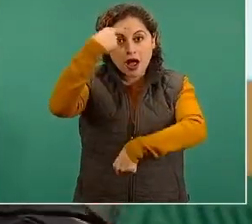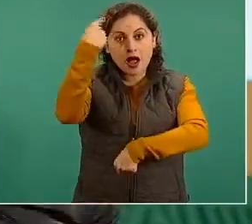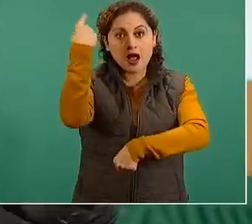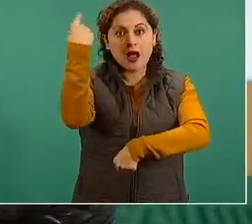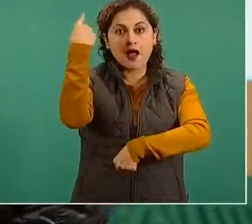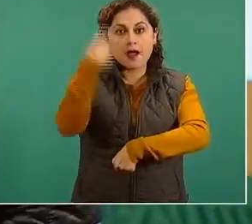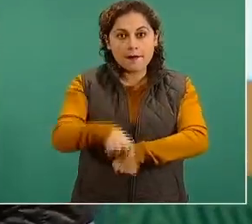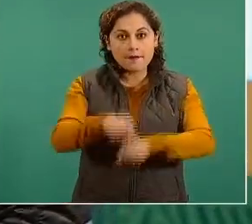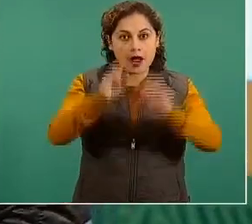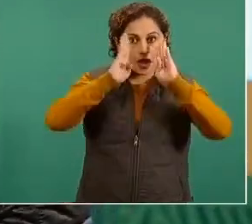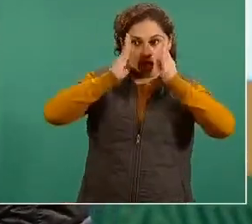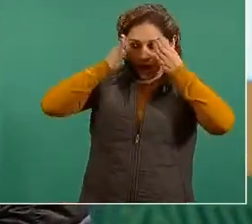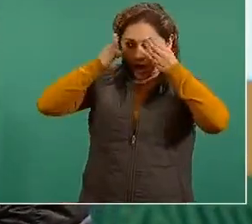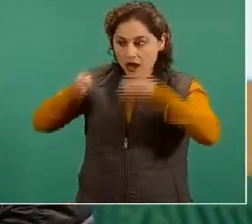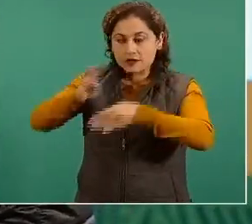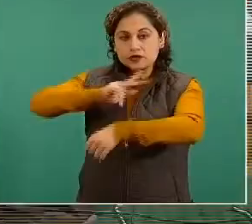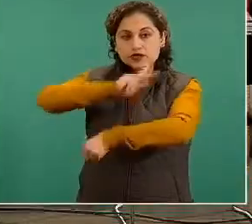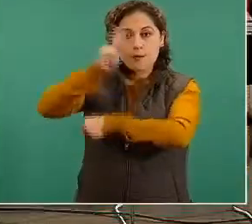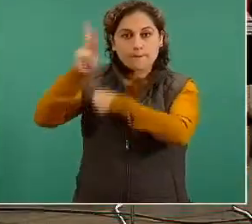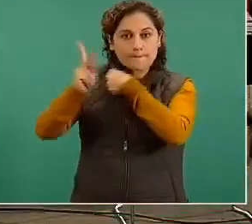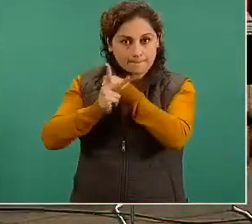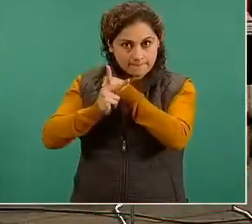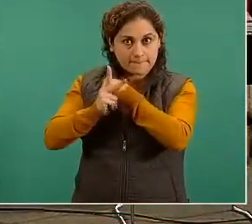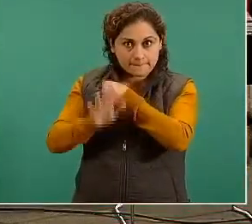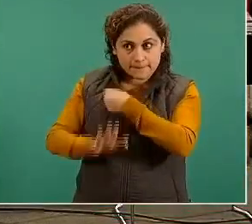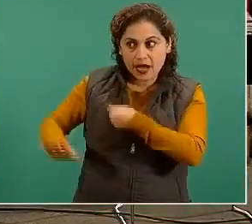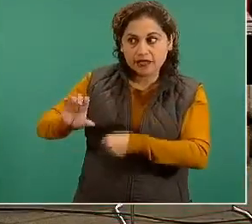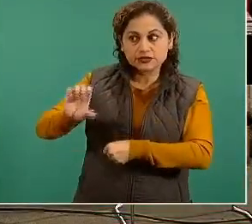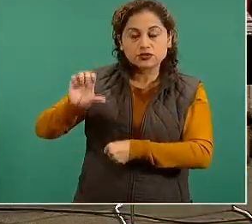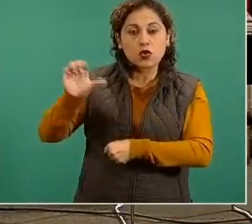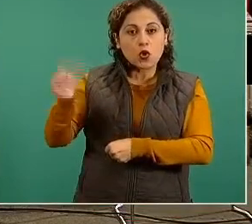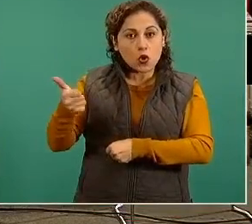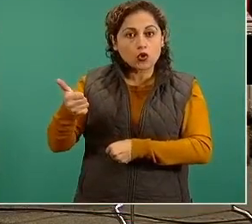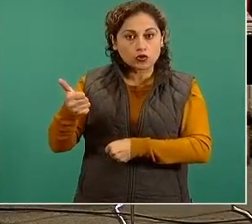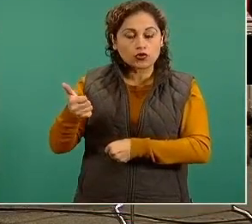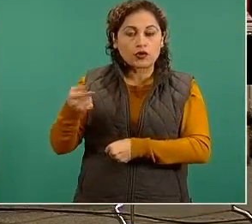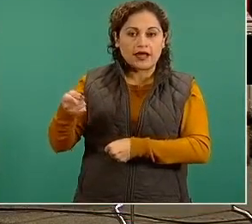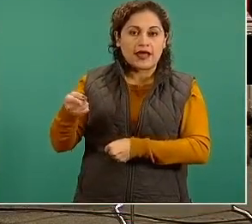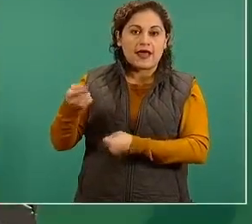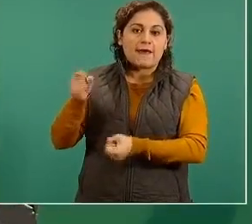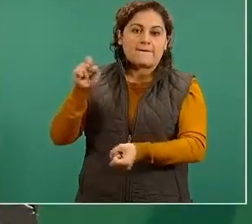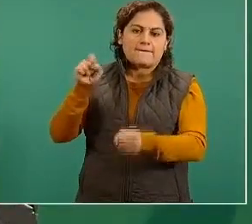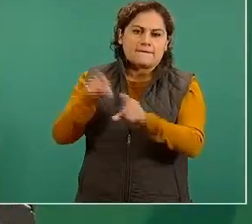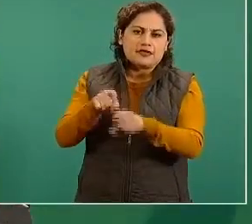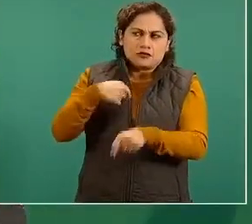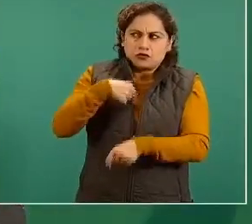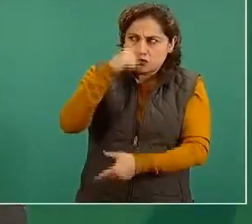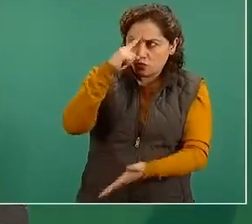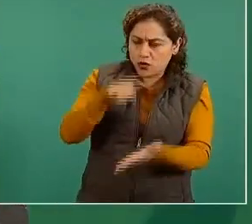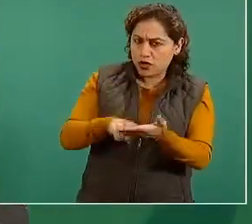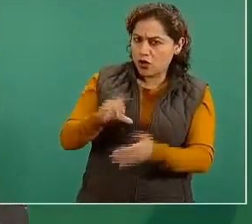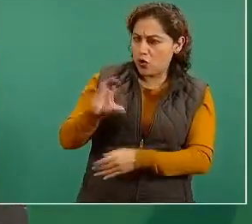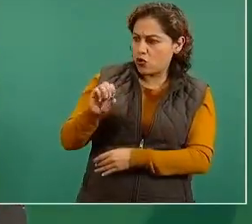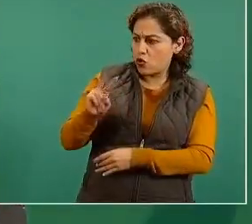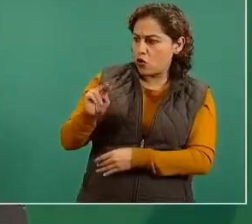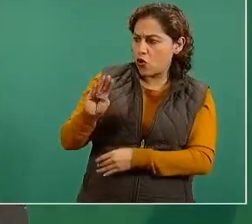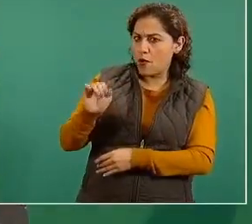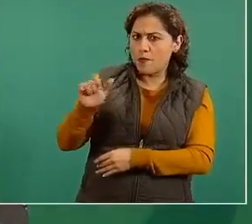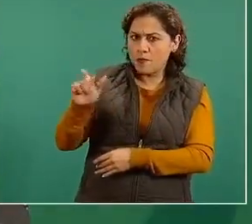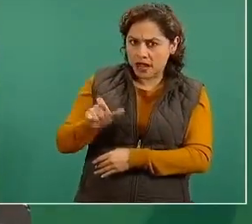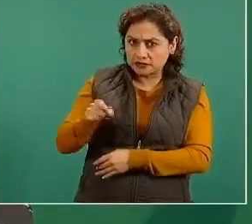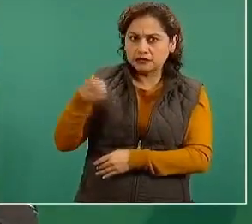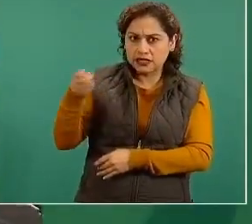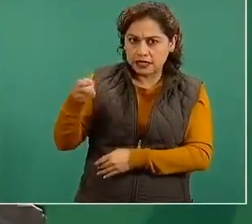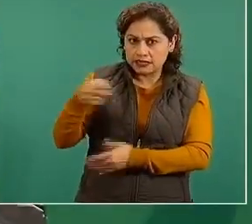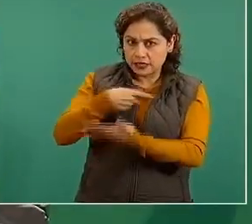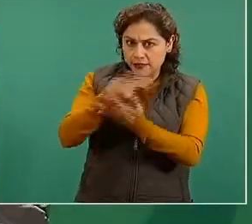a derivar más dosis al asumo, al mecanismo de COVAX en el que también nuestro país está adherido,